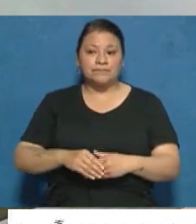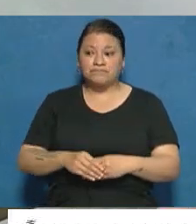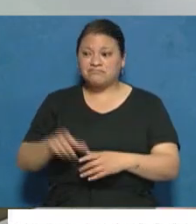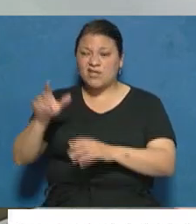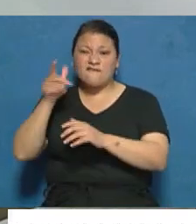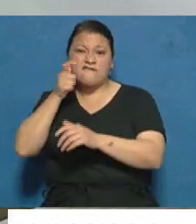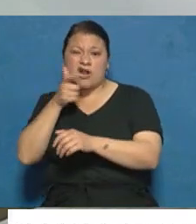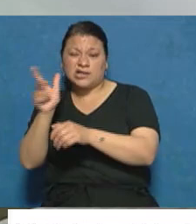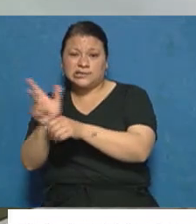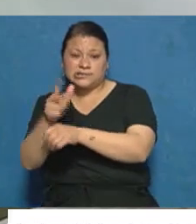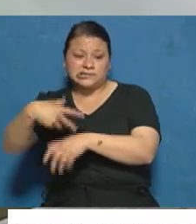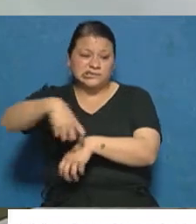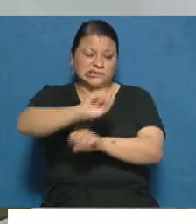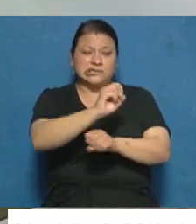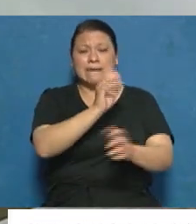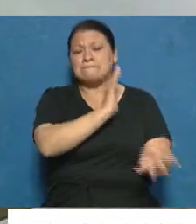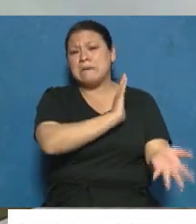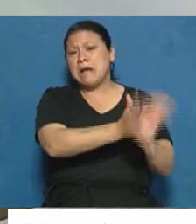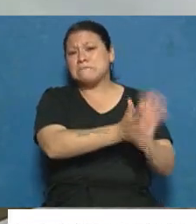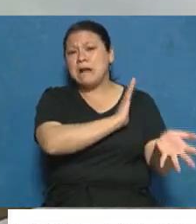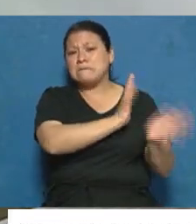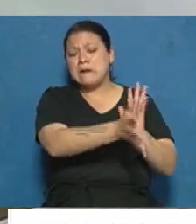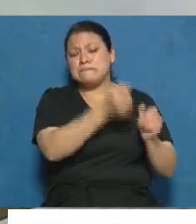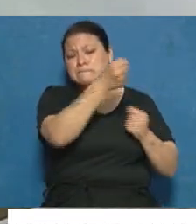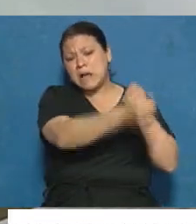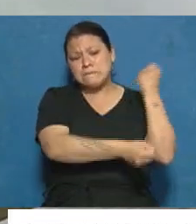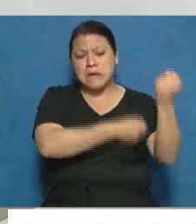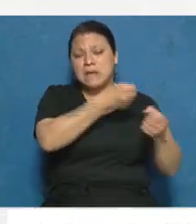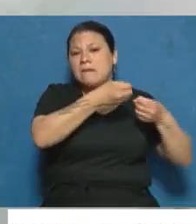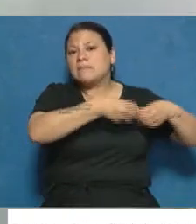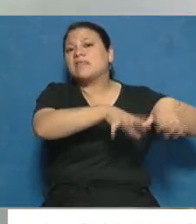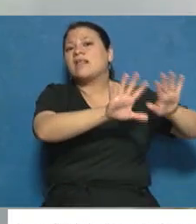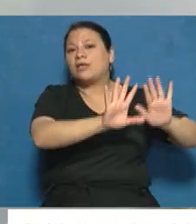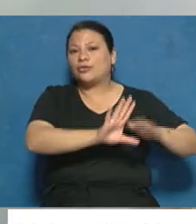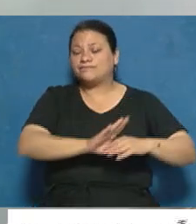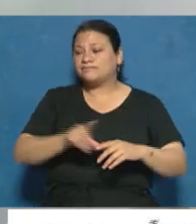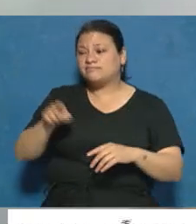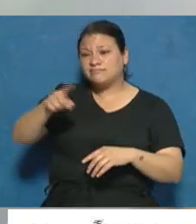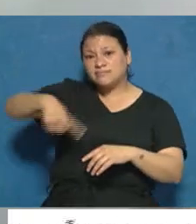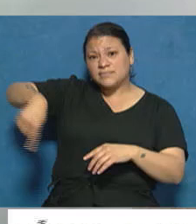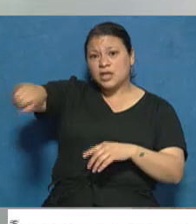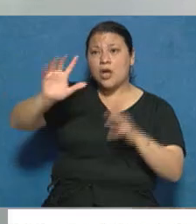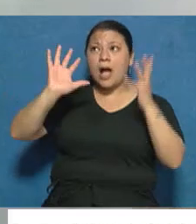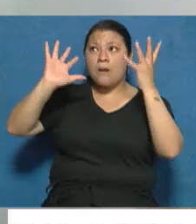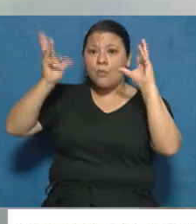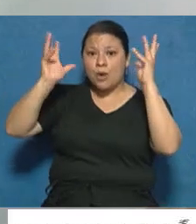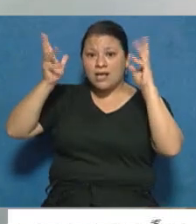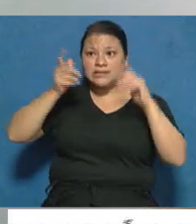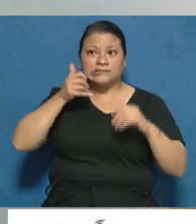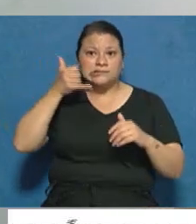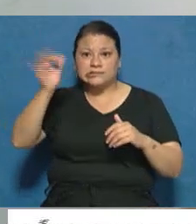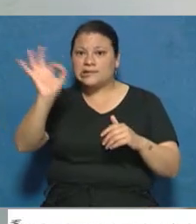saca le pegan de una manera tremenda y no solo eso, sino que lo dejan tirado. Ellos no llamaron a ambulancia, no llamaron a